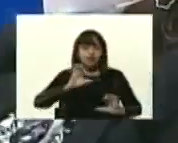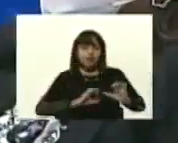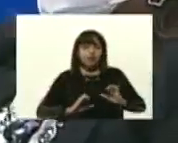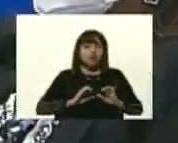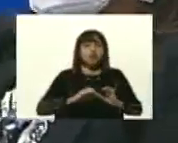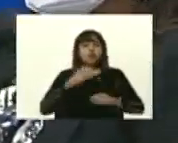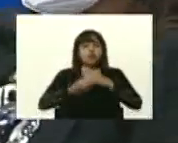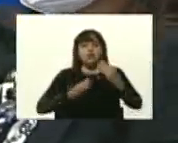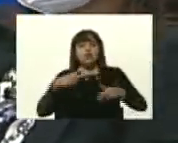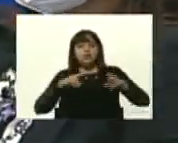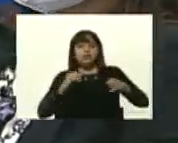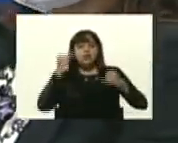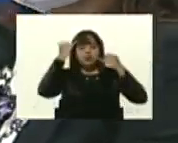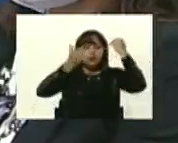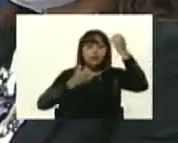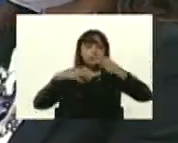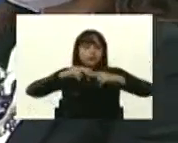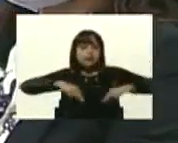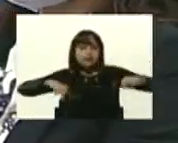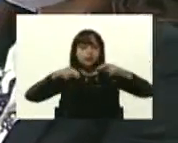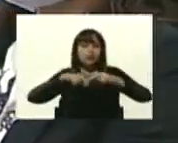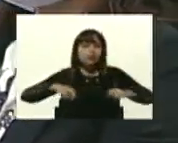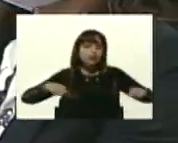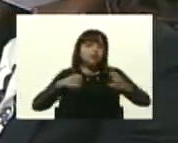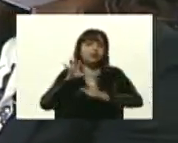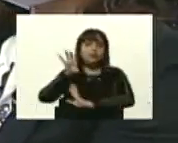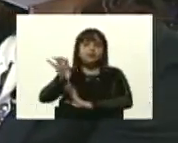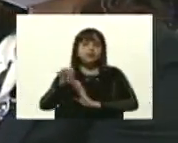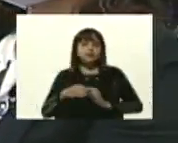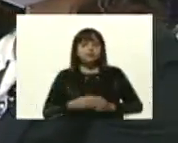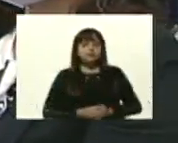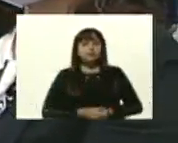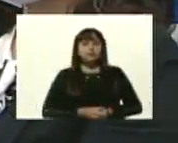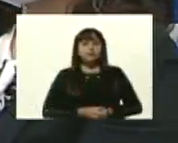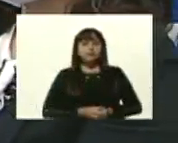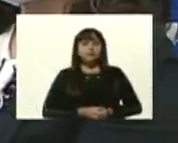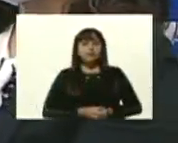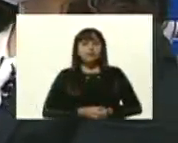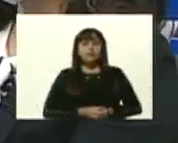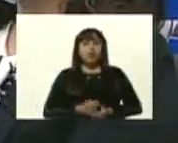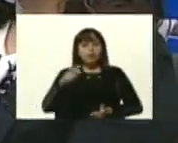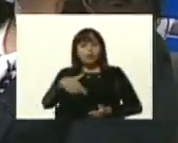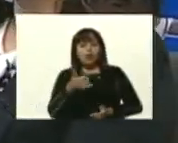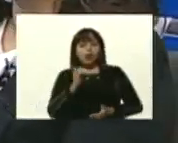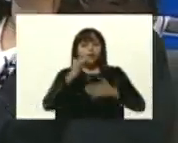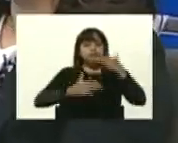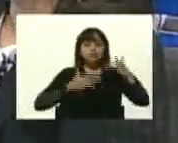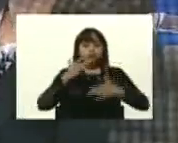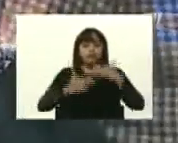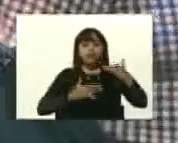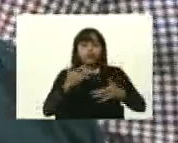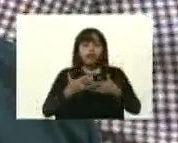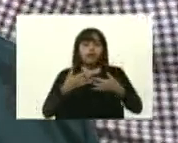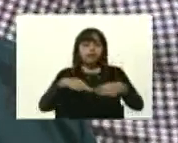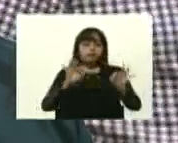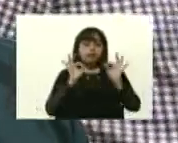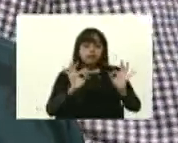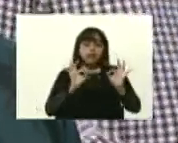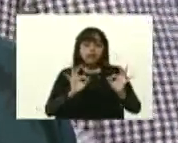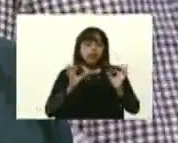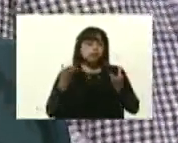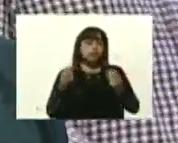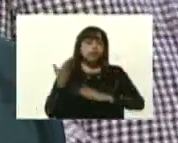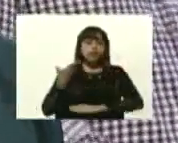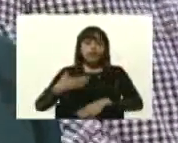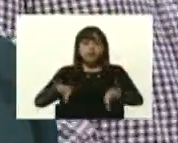investigadores e investigadoras del país. Hoy tenemos una jornada especial, muy